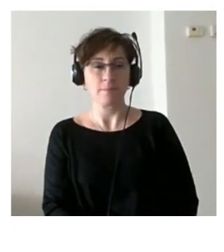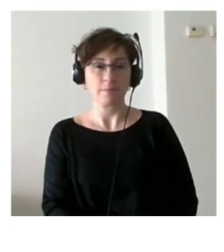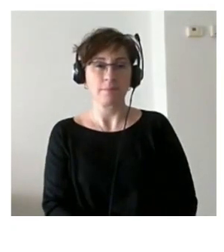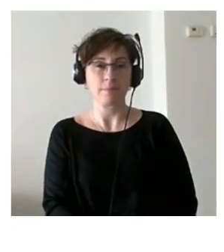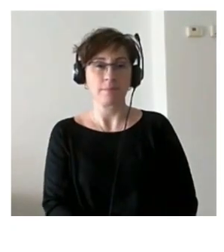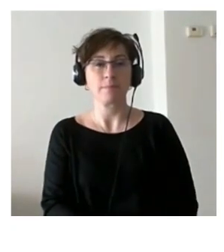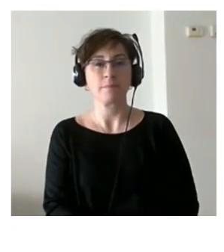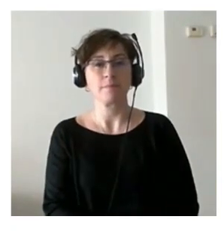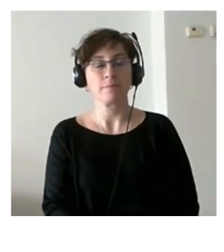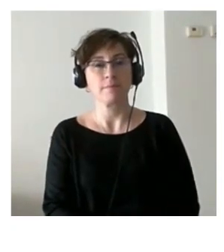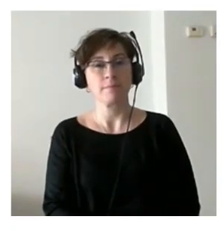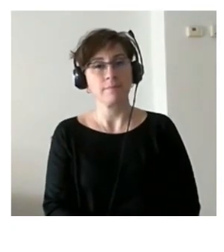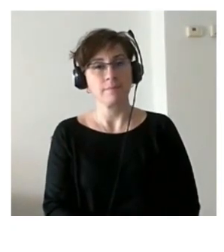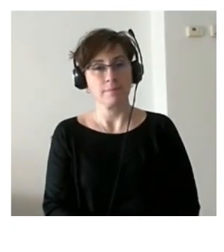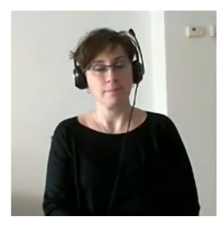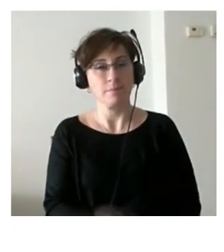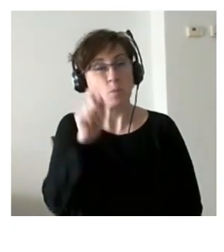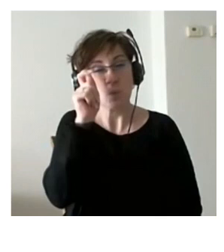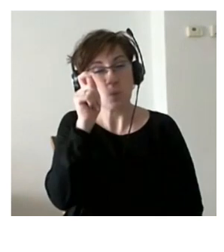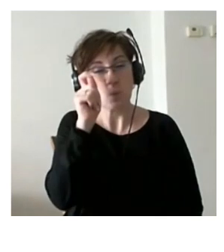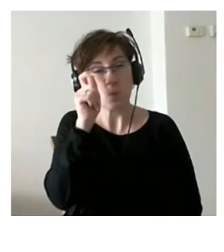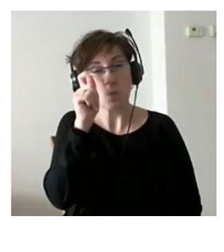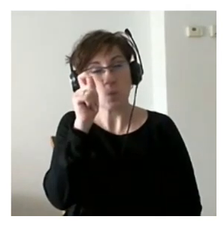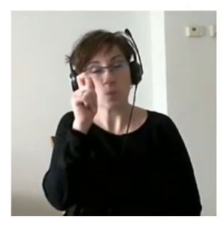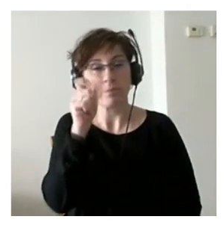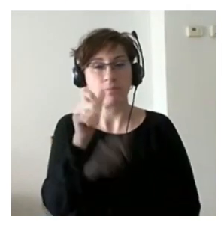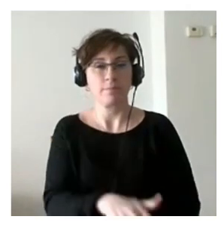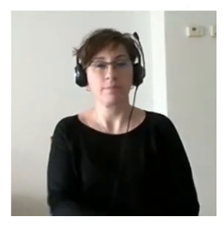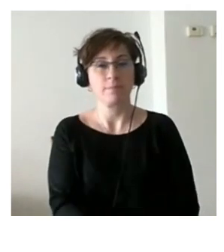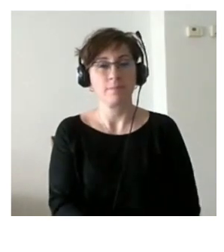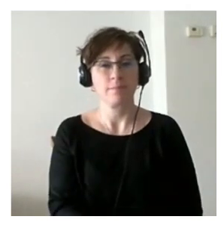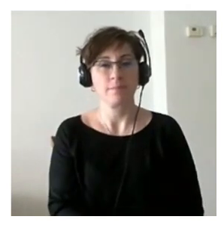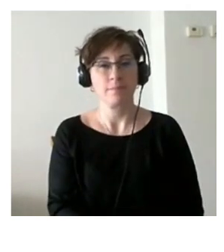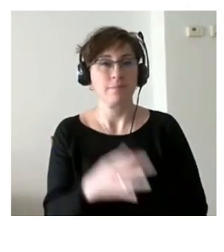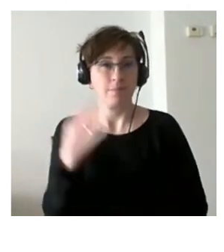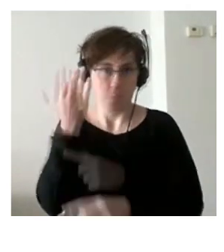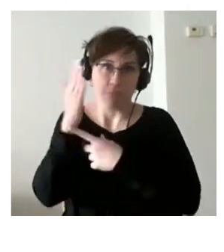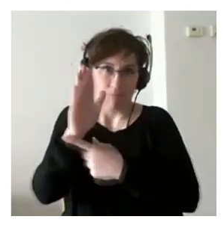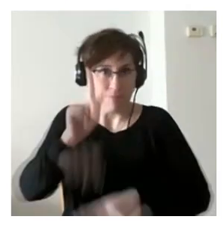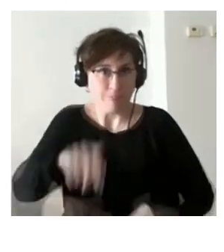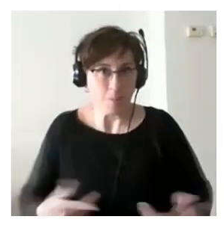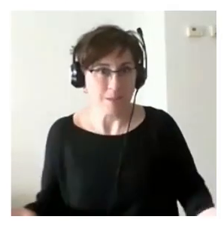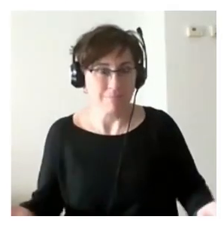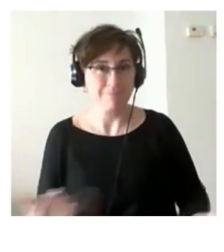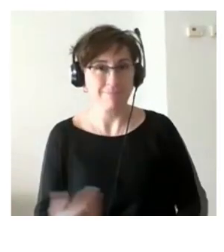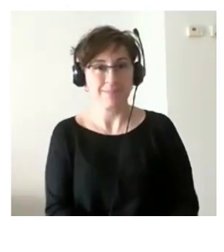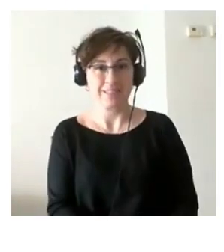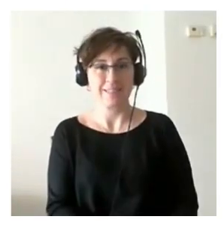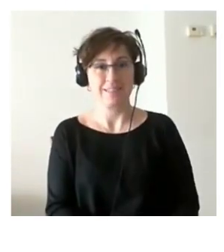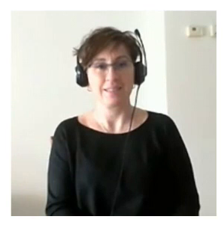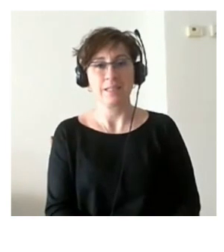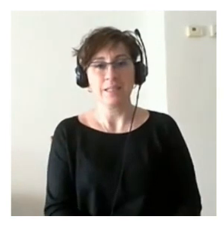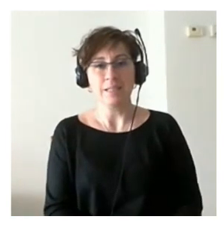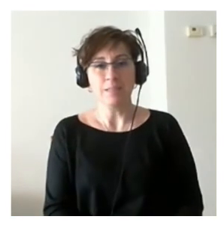hola buenas un segundo Miguel si te parece que merecéis también una presentación por supuesto entonces